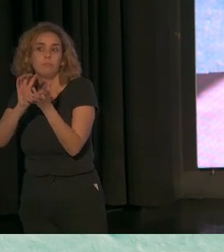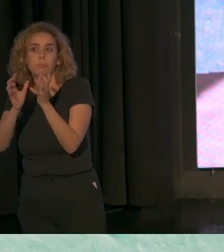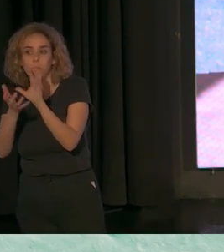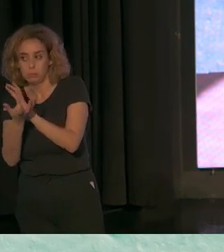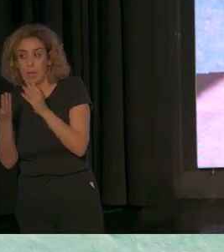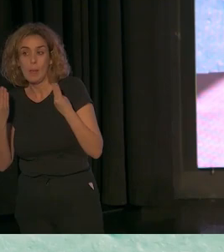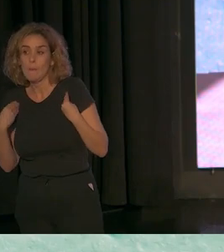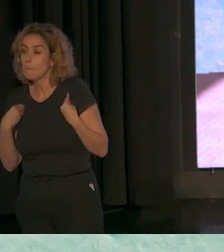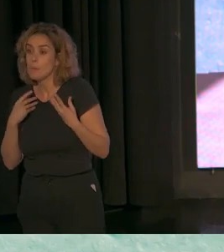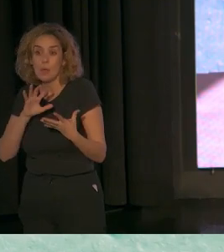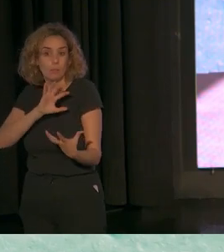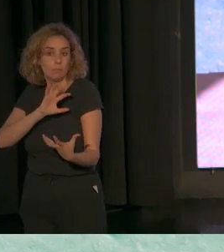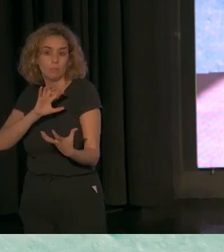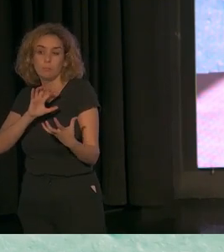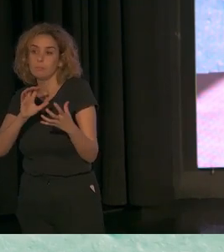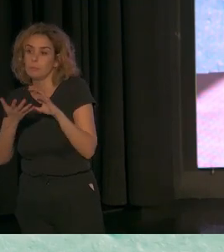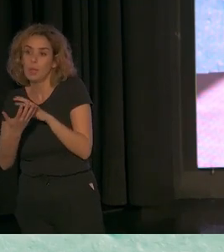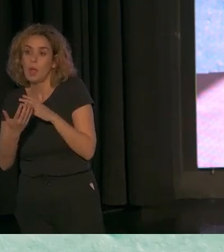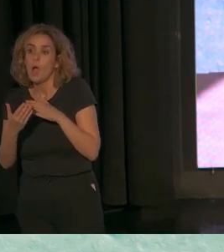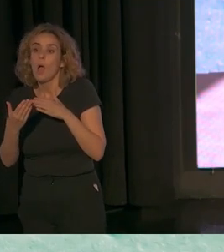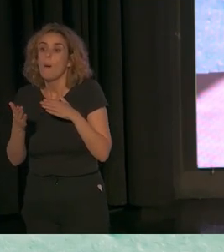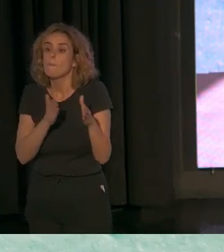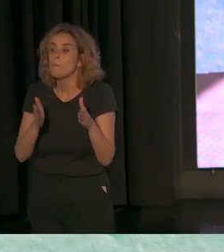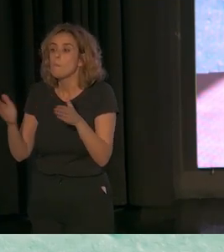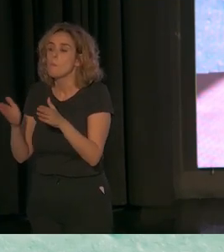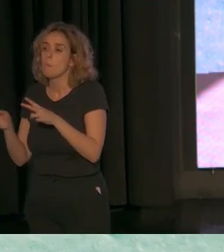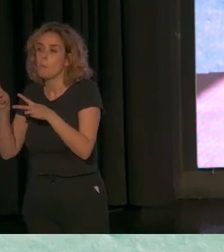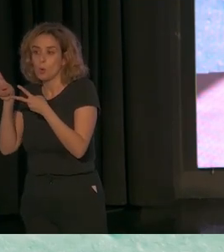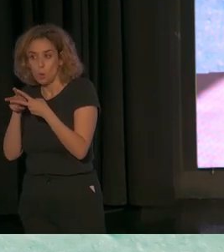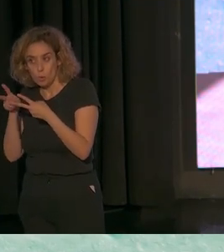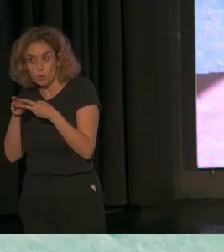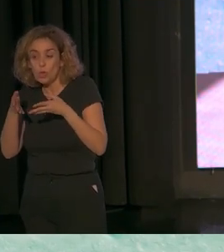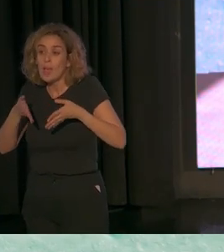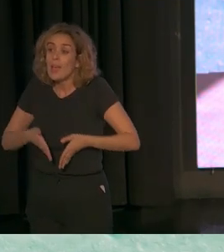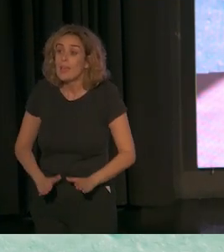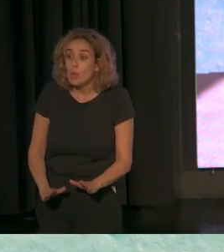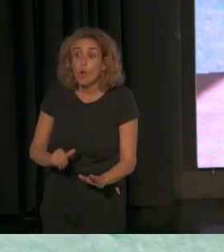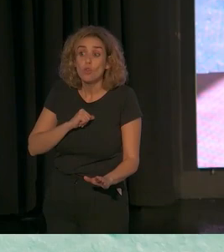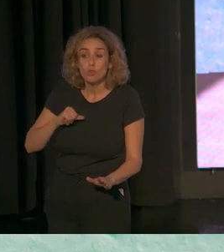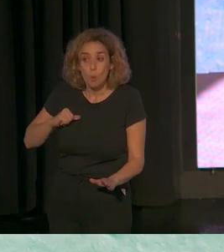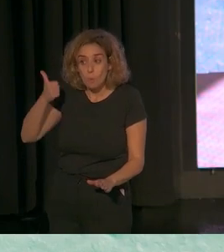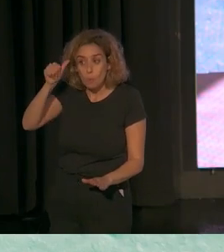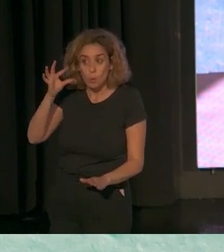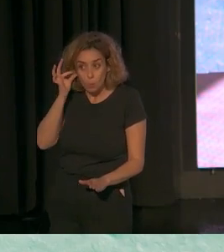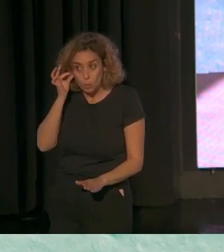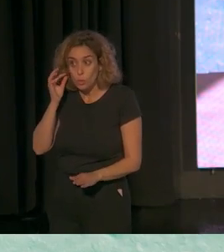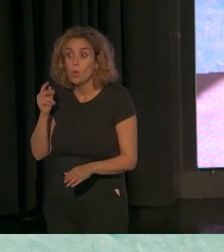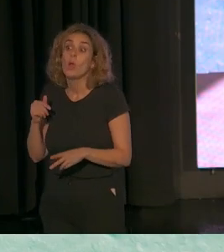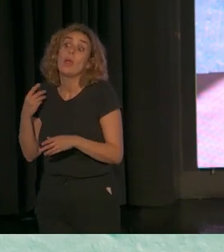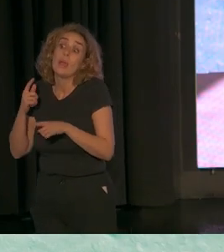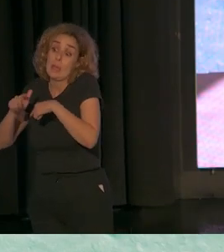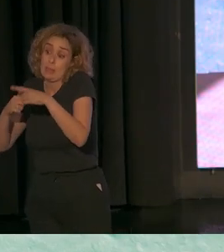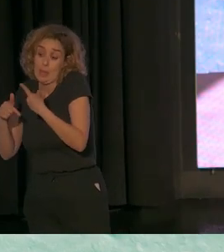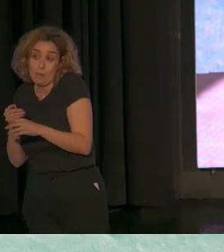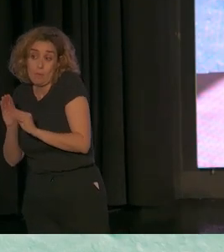de la vida a medida de los dos procesos de ciclo vital, de los propios hijos e hijas y de los propios miembros